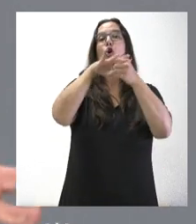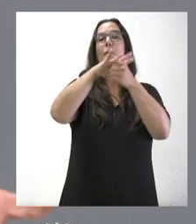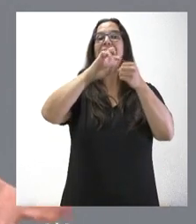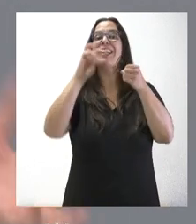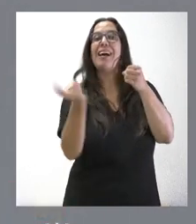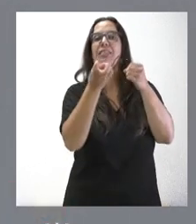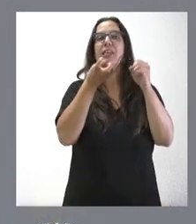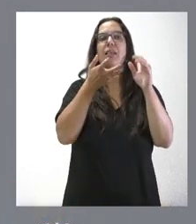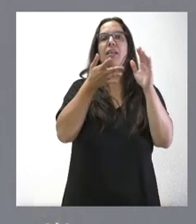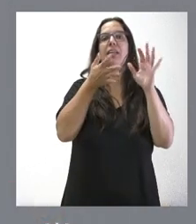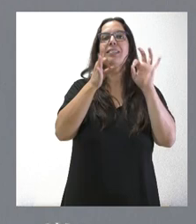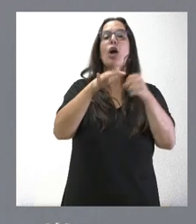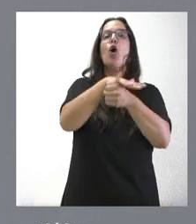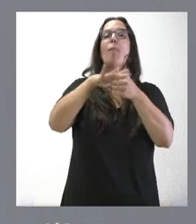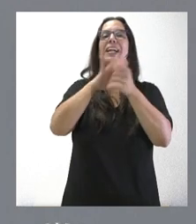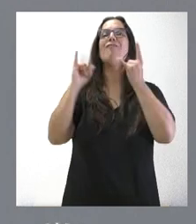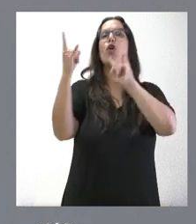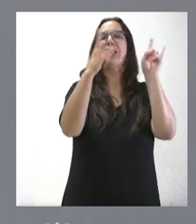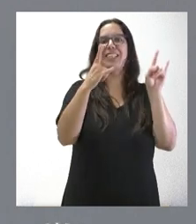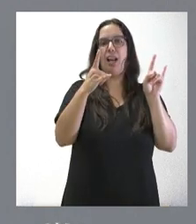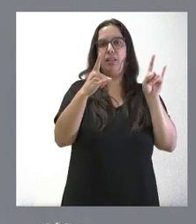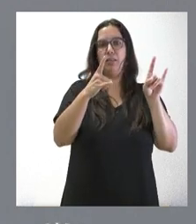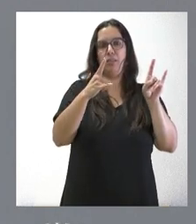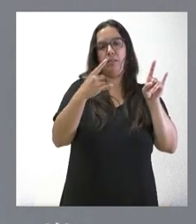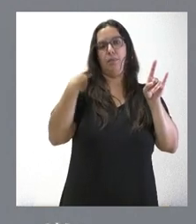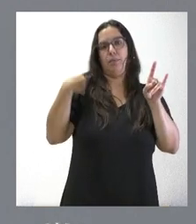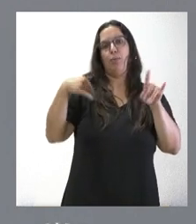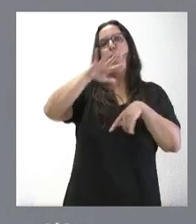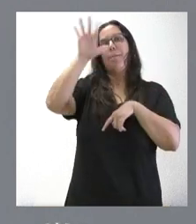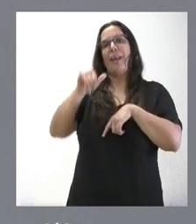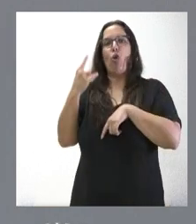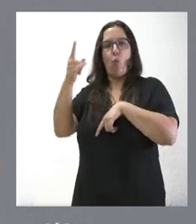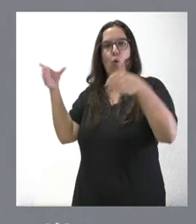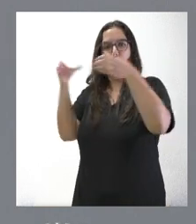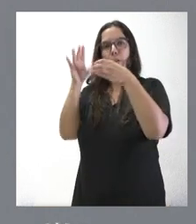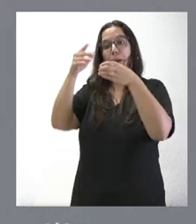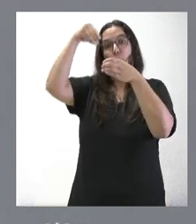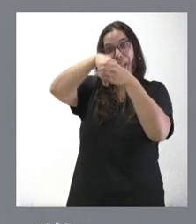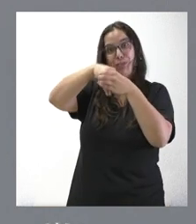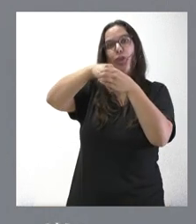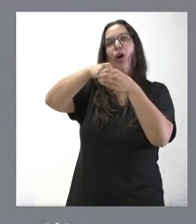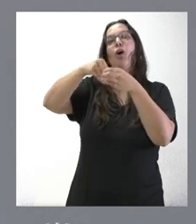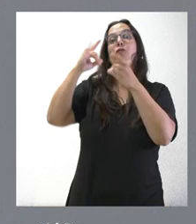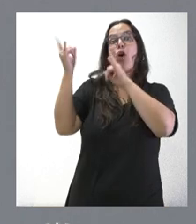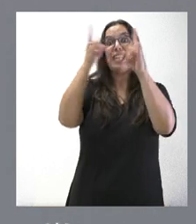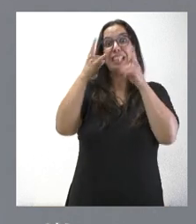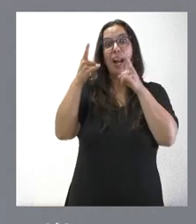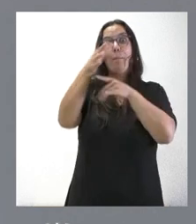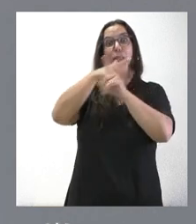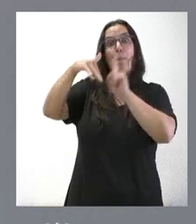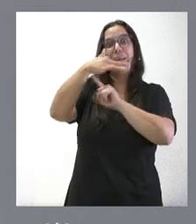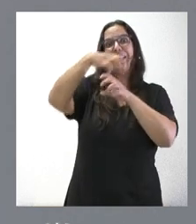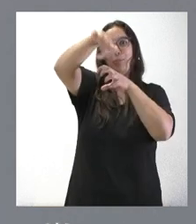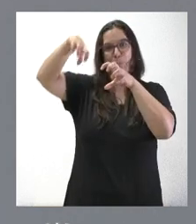a las comarcas forestales, porque lógicamente como unidad administrativa El Bierzo es una única comarca, pero tiene varias comarcas desde el punto de vista medioambiental.